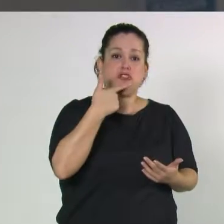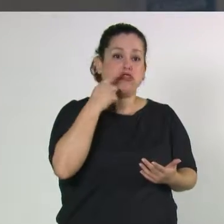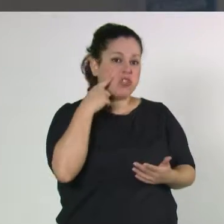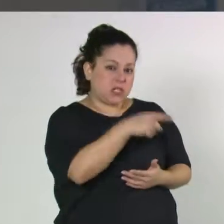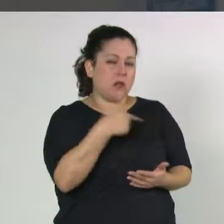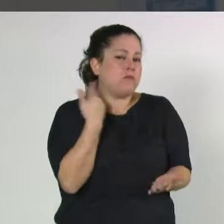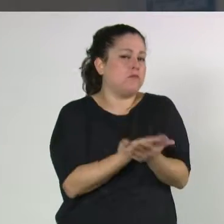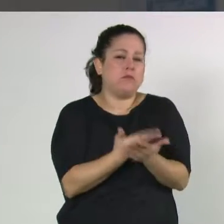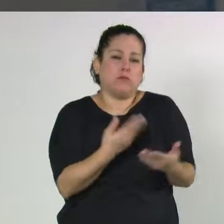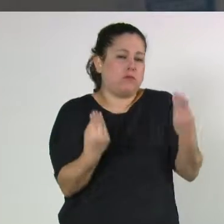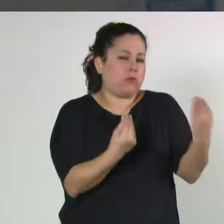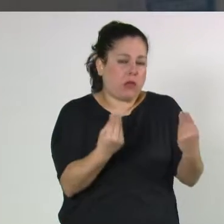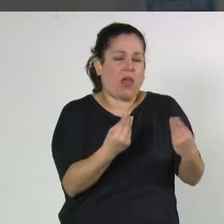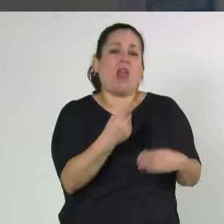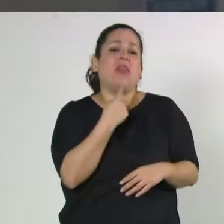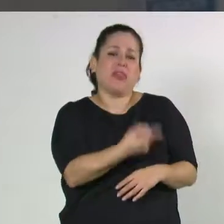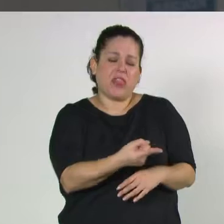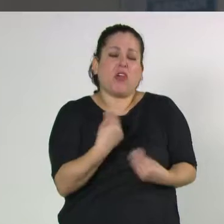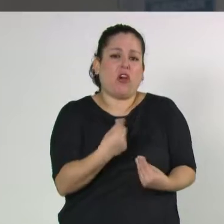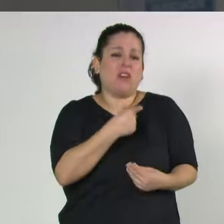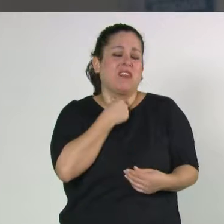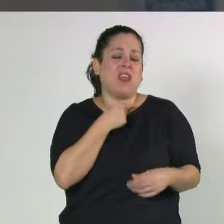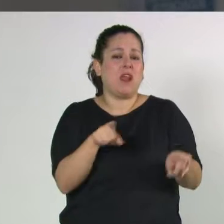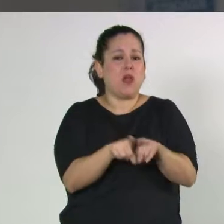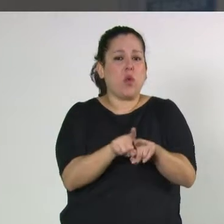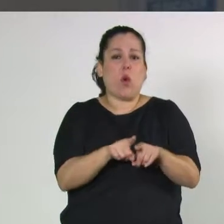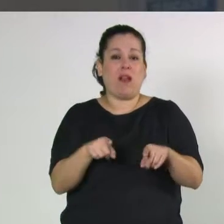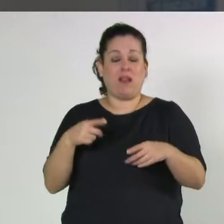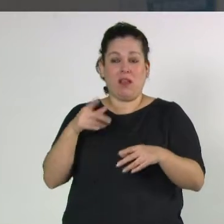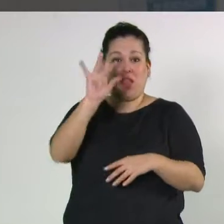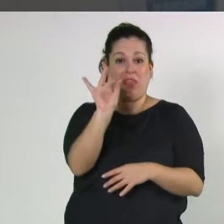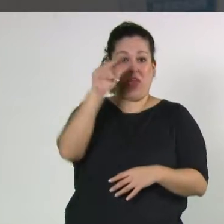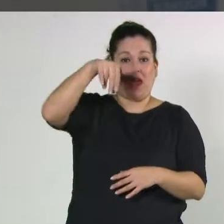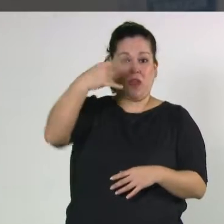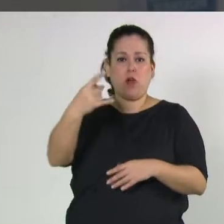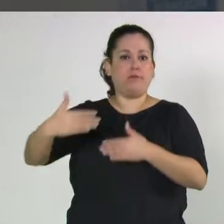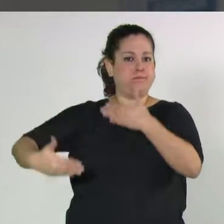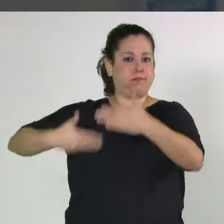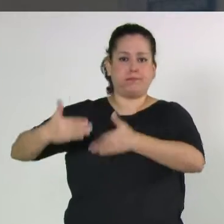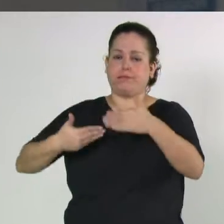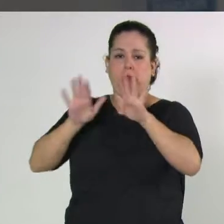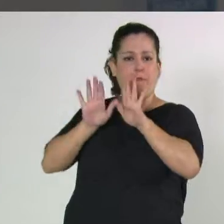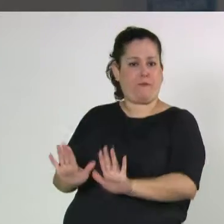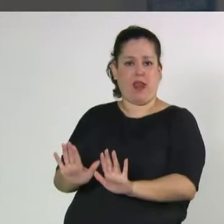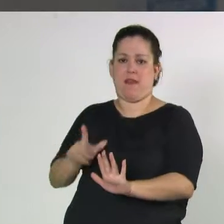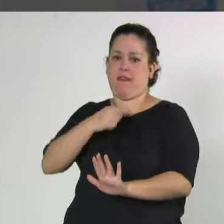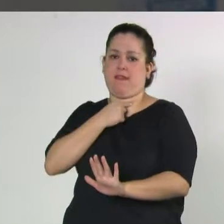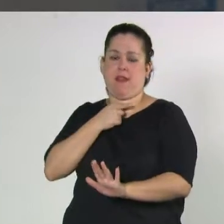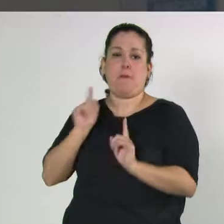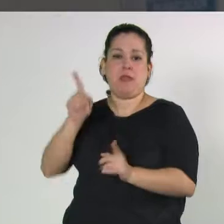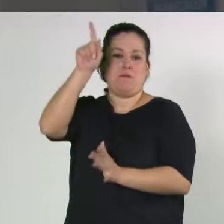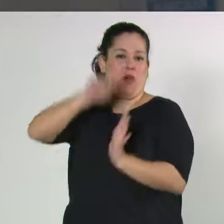propuesto es directamente bloquear la continuidad del decreto que ha